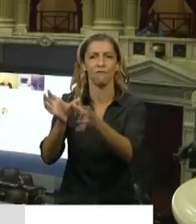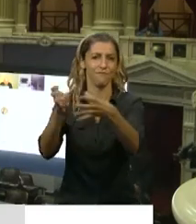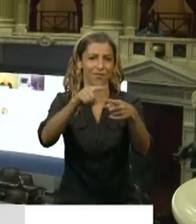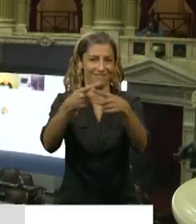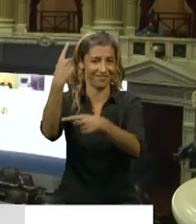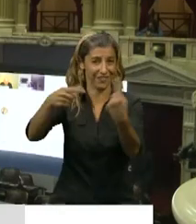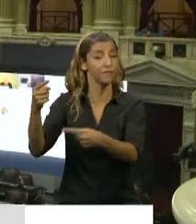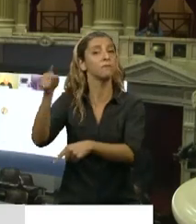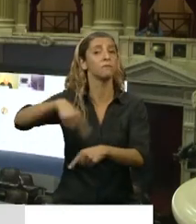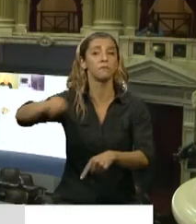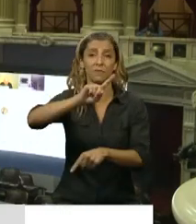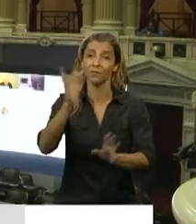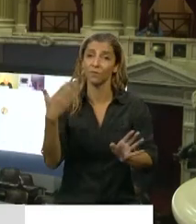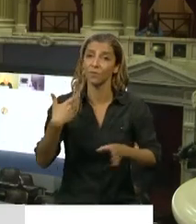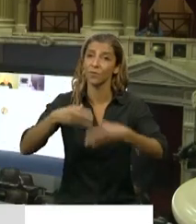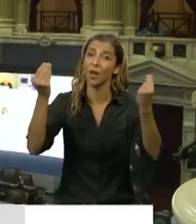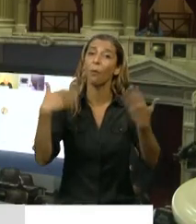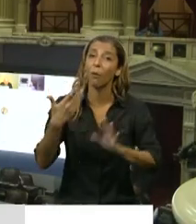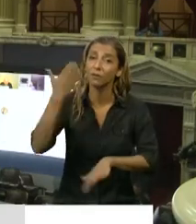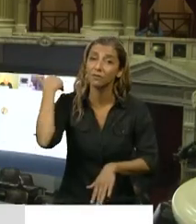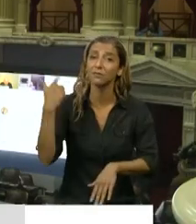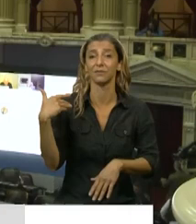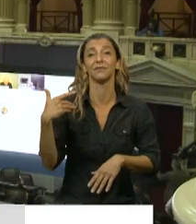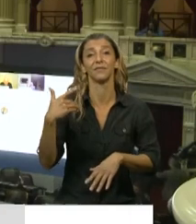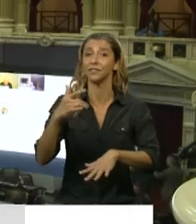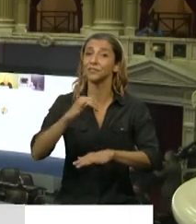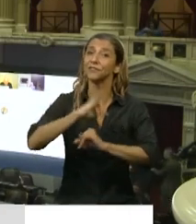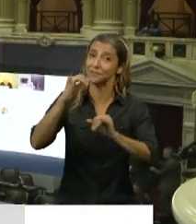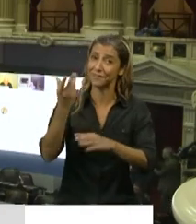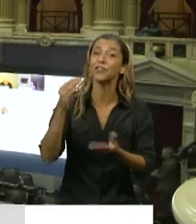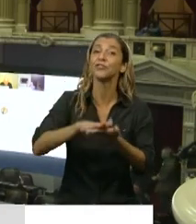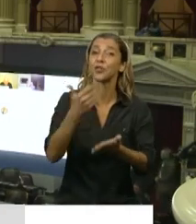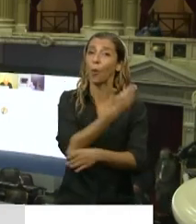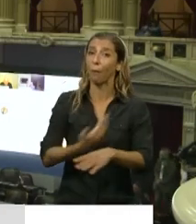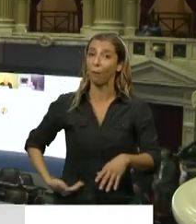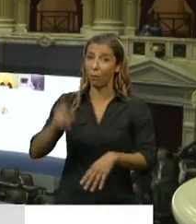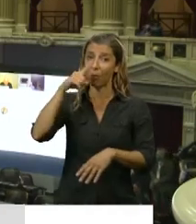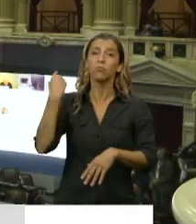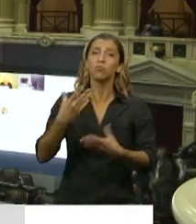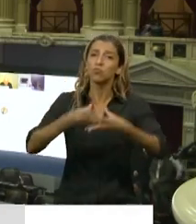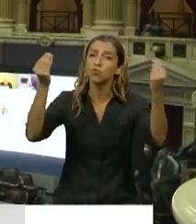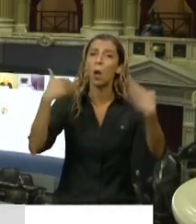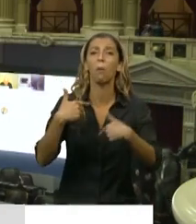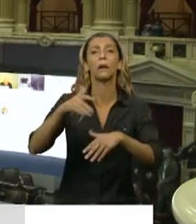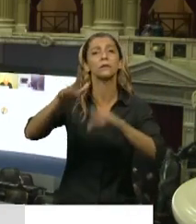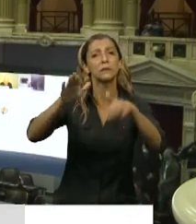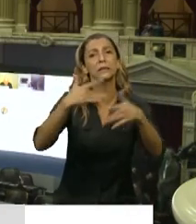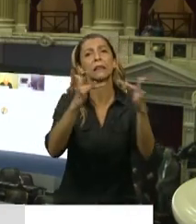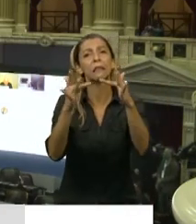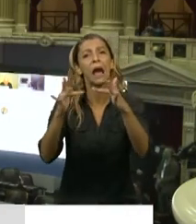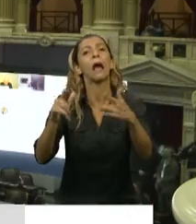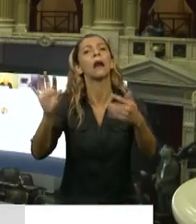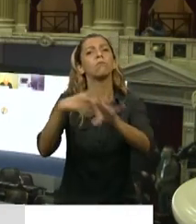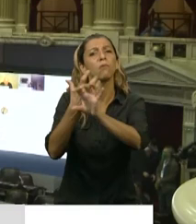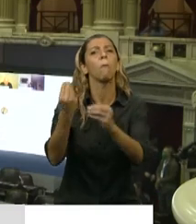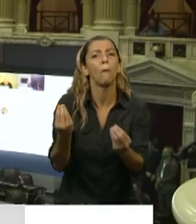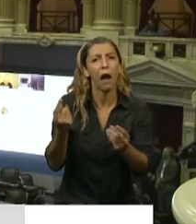destacaron la convocatoria de nuestro presidente a varias reuniones, remotas, presenciales, para hablar con las fuerzas